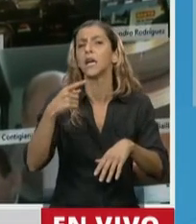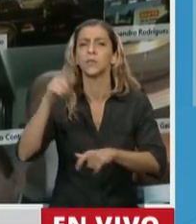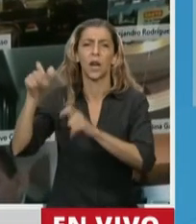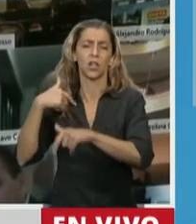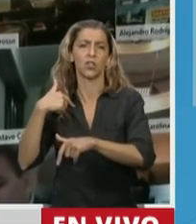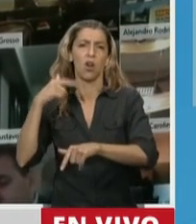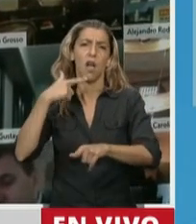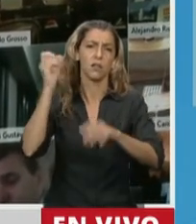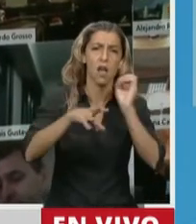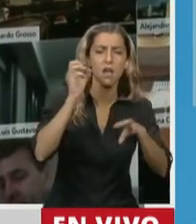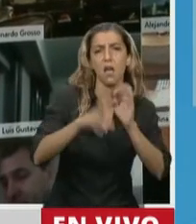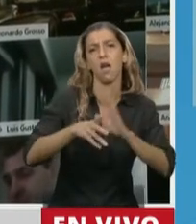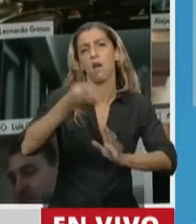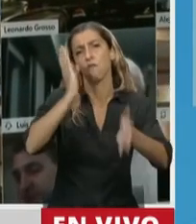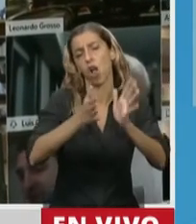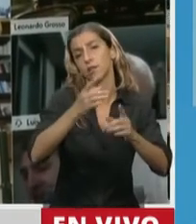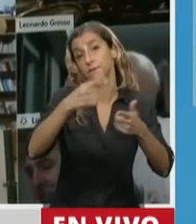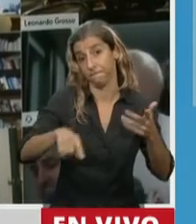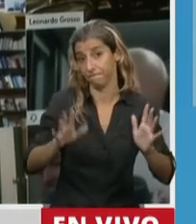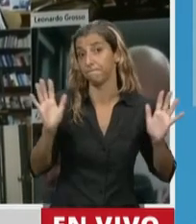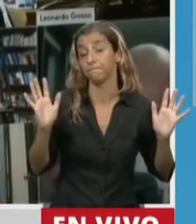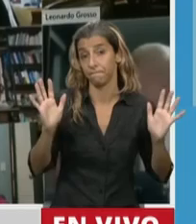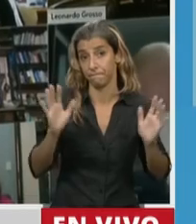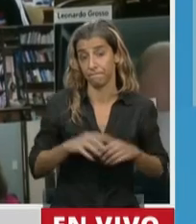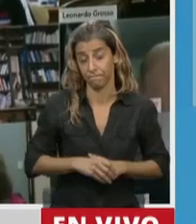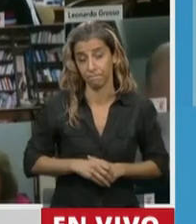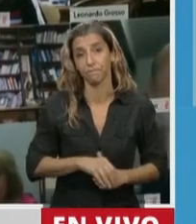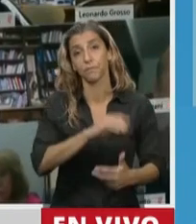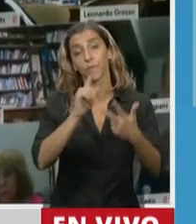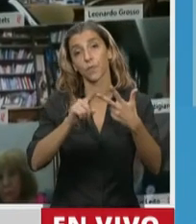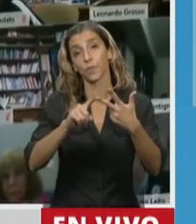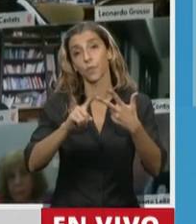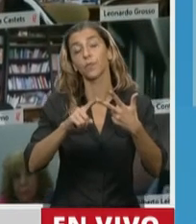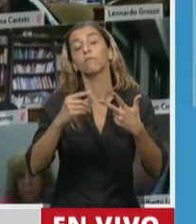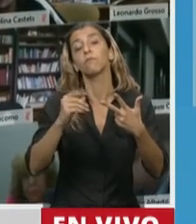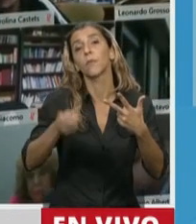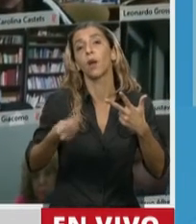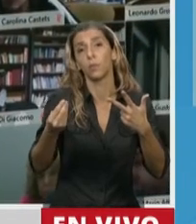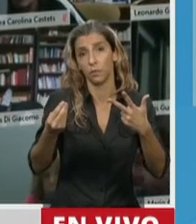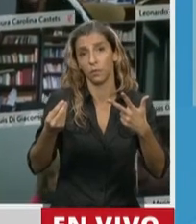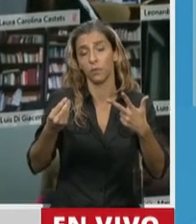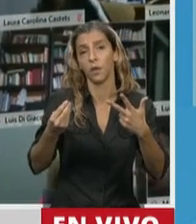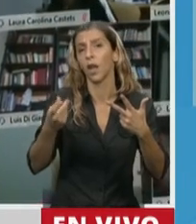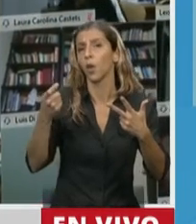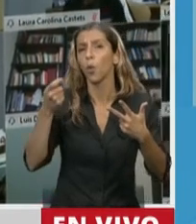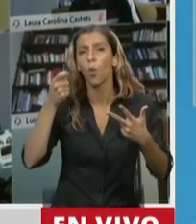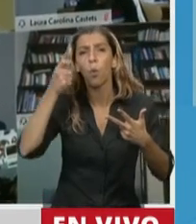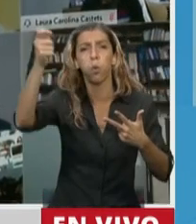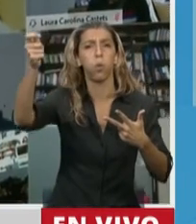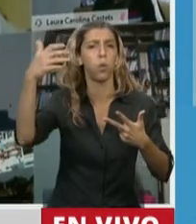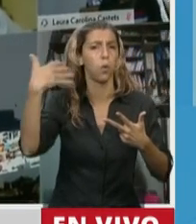litigio judicial que termina